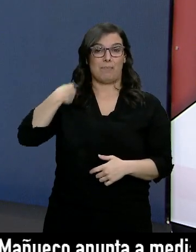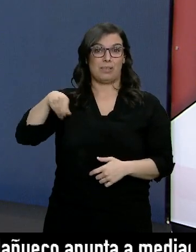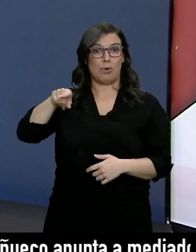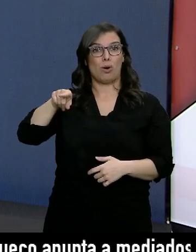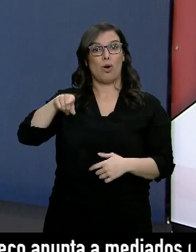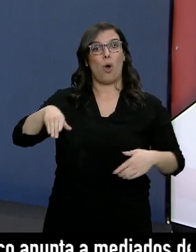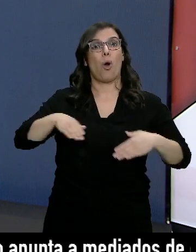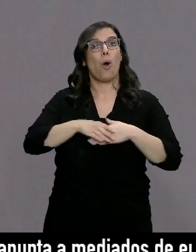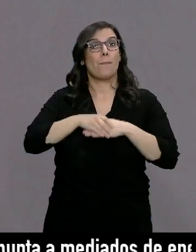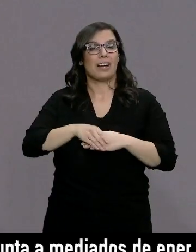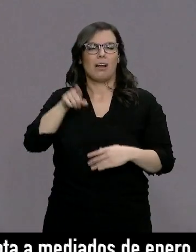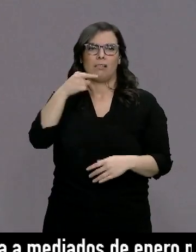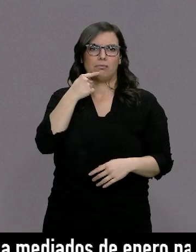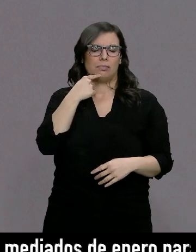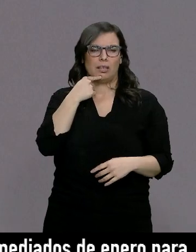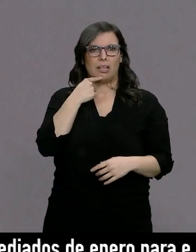Merkel.